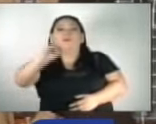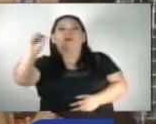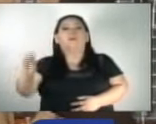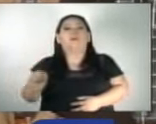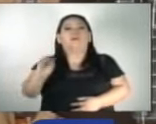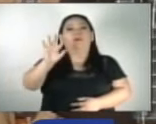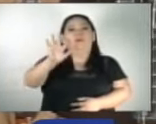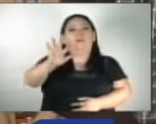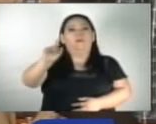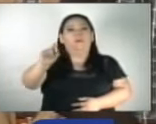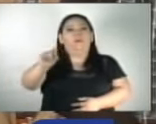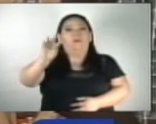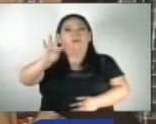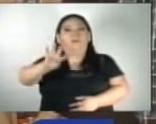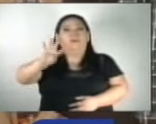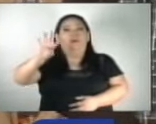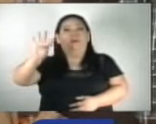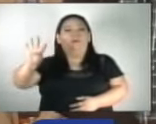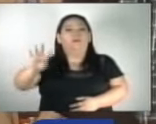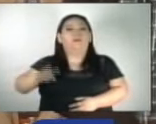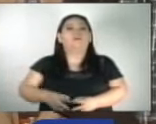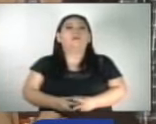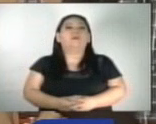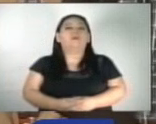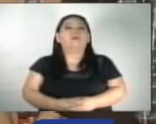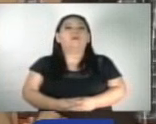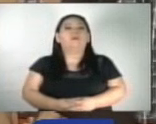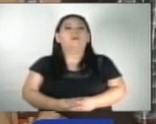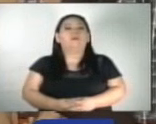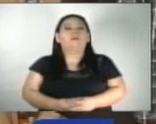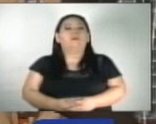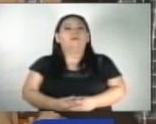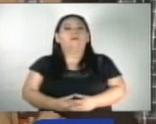porcentaje de cinco punto cuarenta cuatro por ciento.